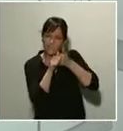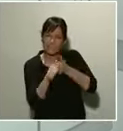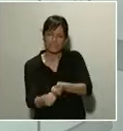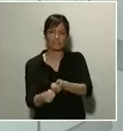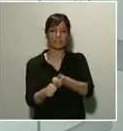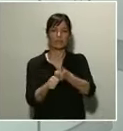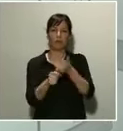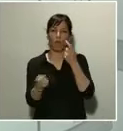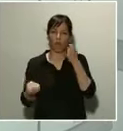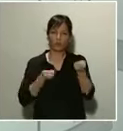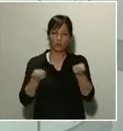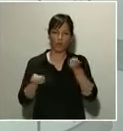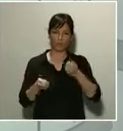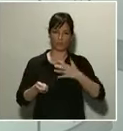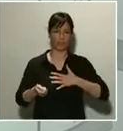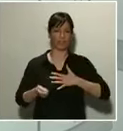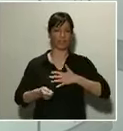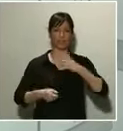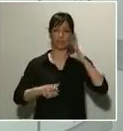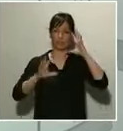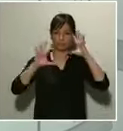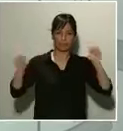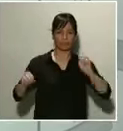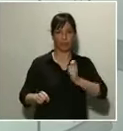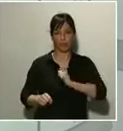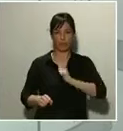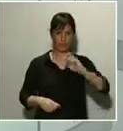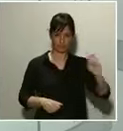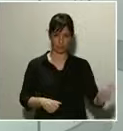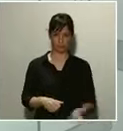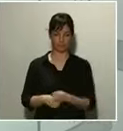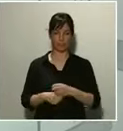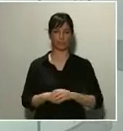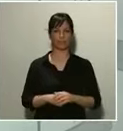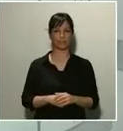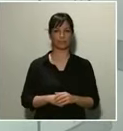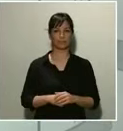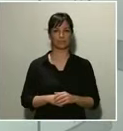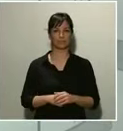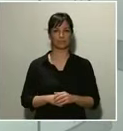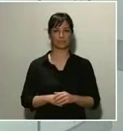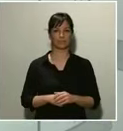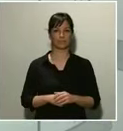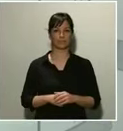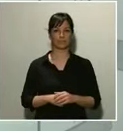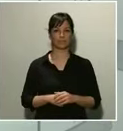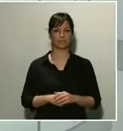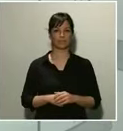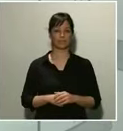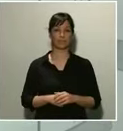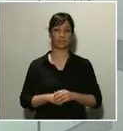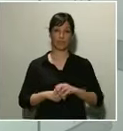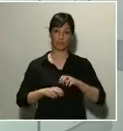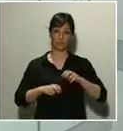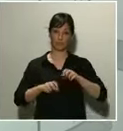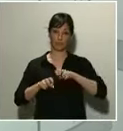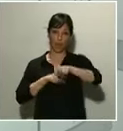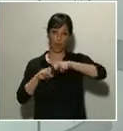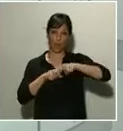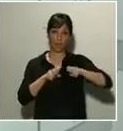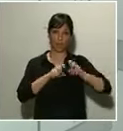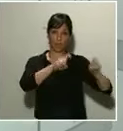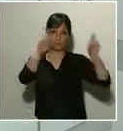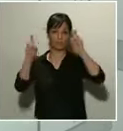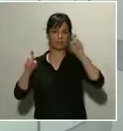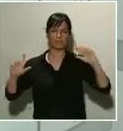parte de los cuerpos y fuerzas de seguridad del Estado. La reducción de la movilidad ha sido tal que, con los datos del fin de